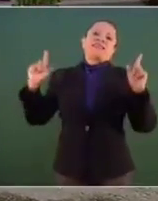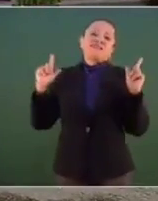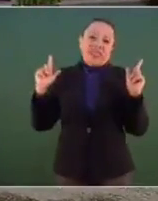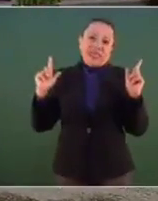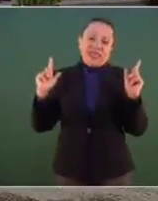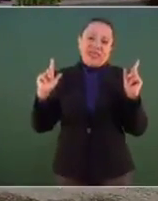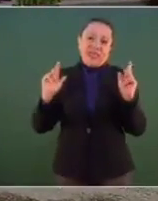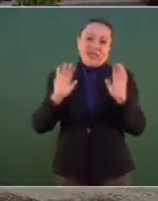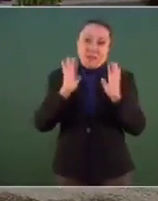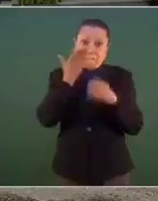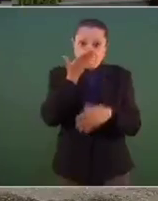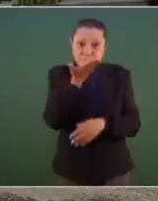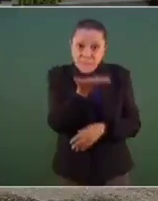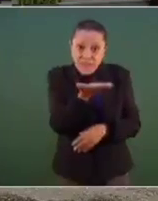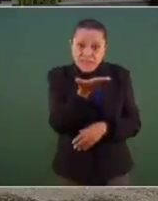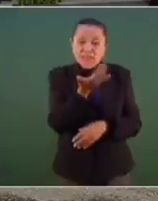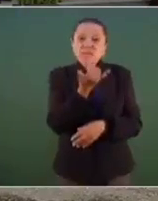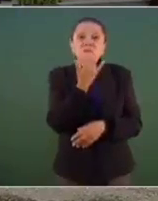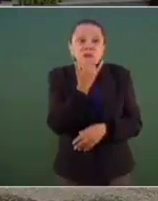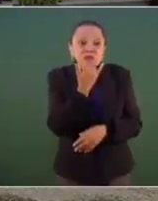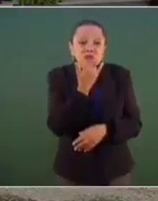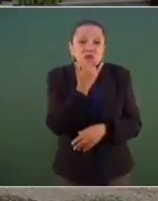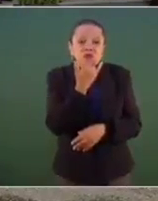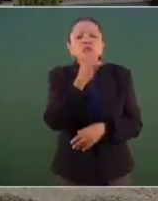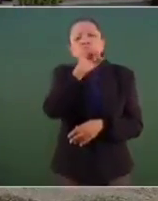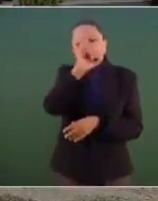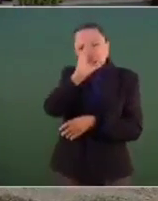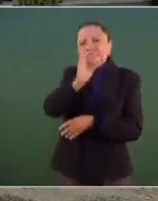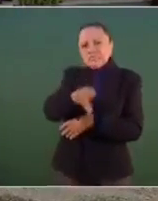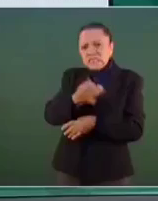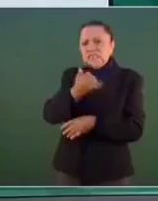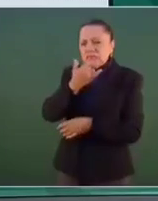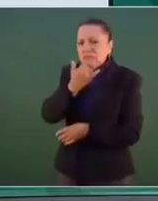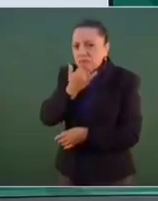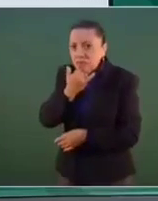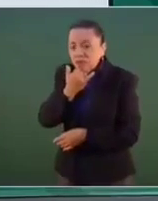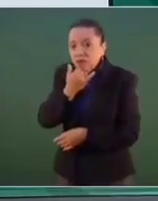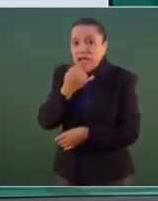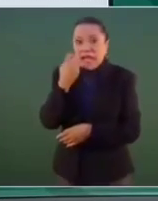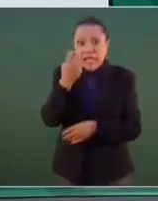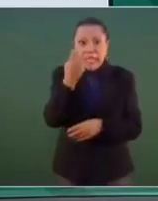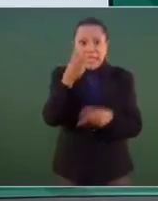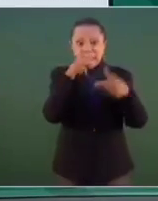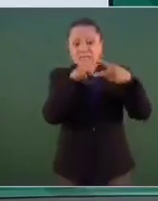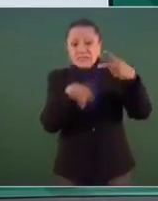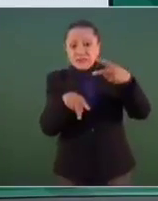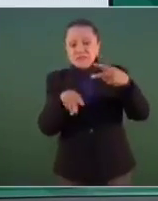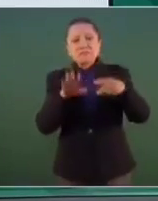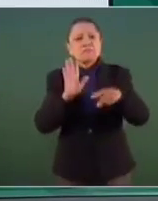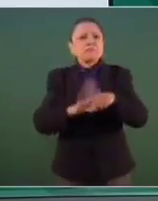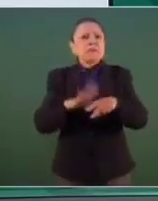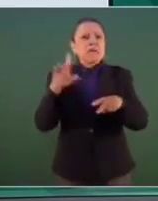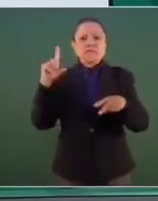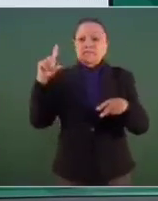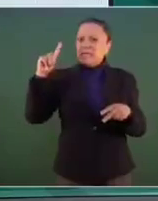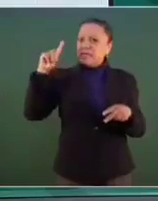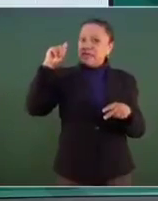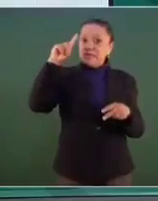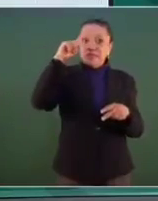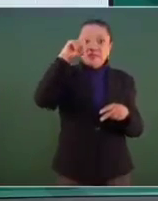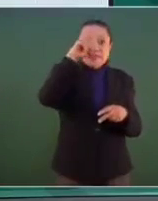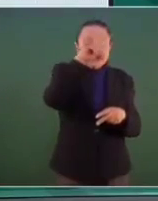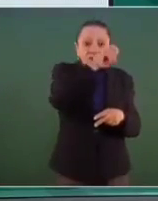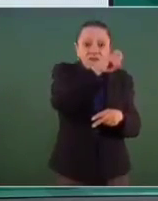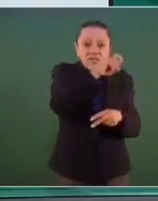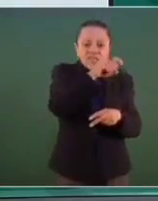Pedir perdón y perdonar son de las cosas más difíciles en